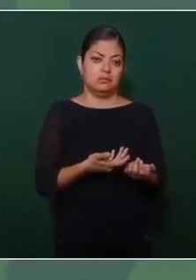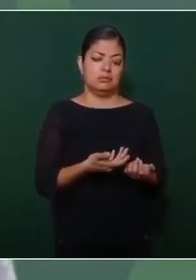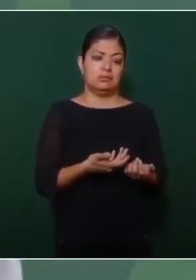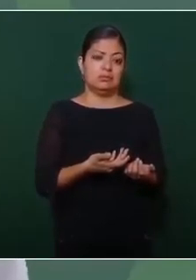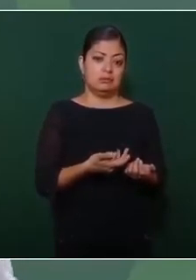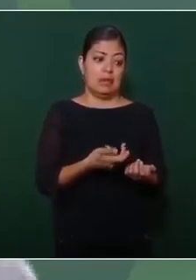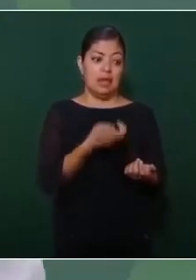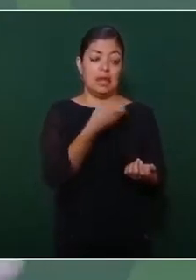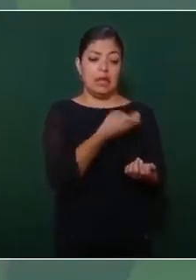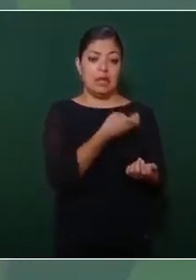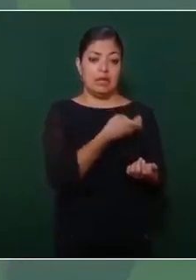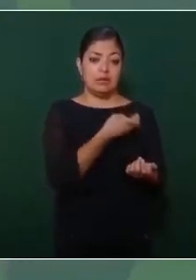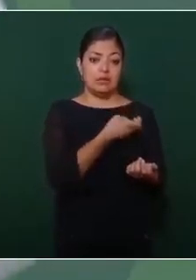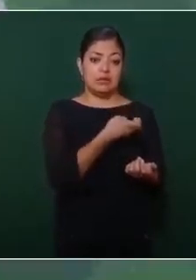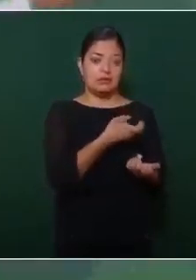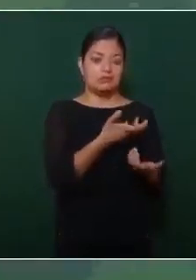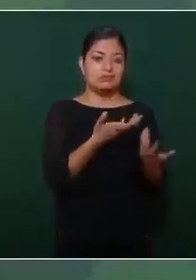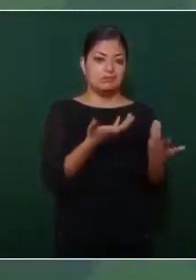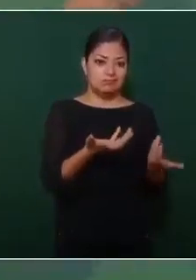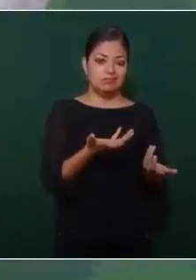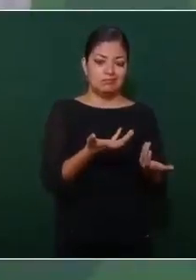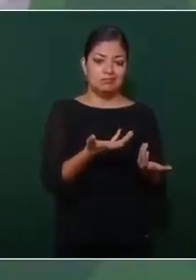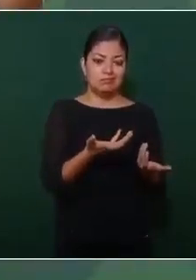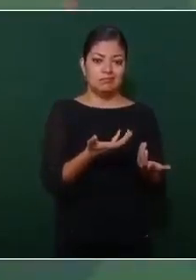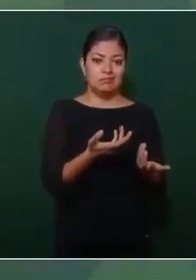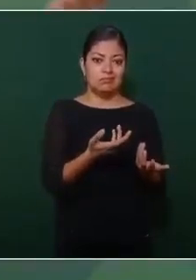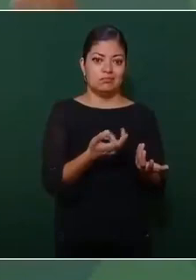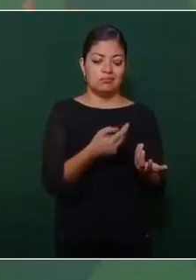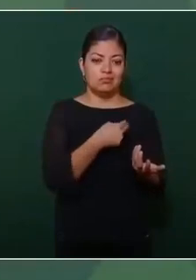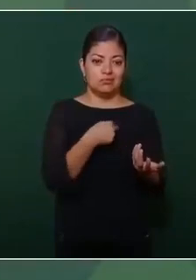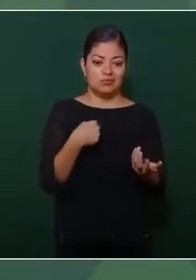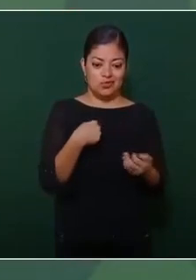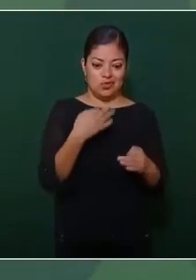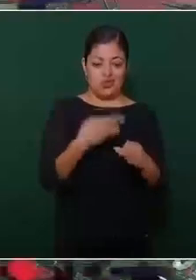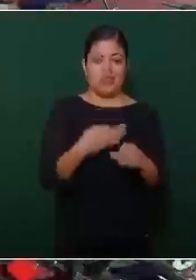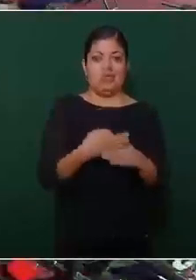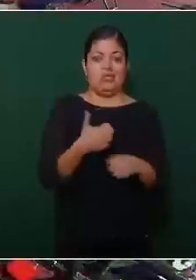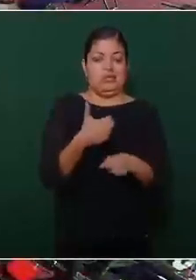esto que desgraciadamente estamos padeciendo